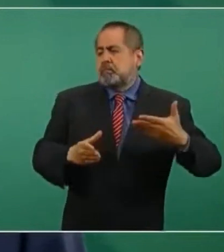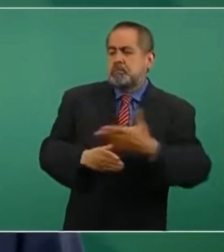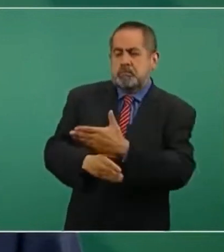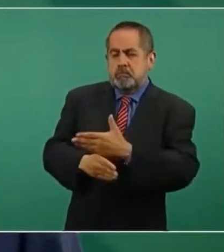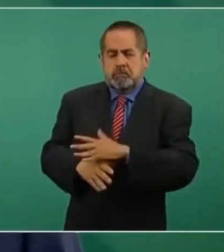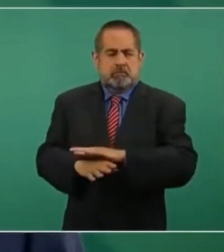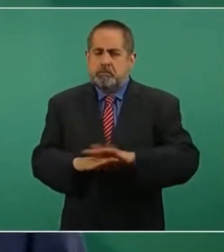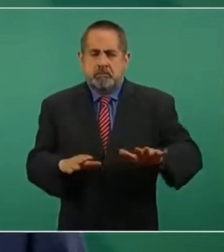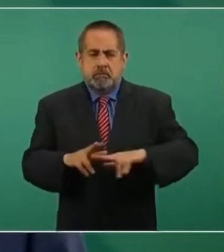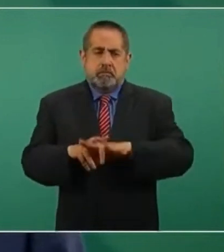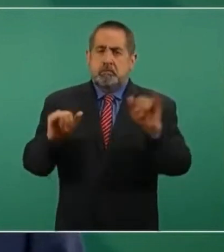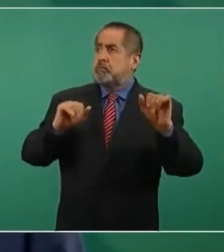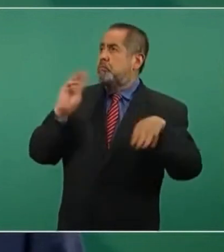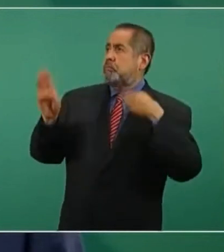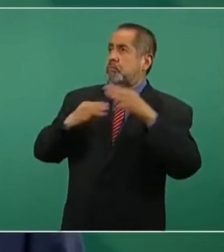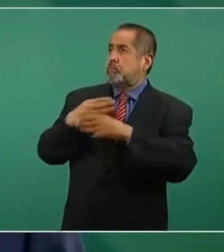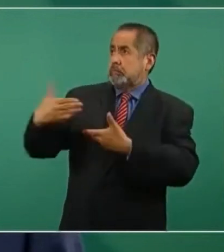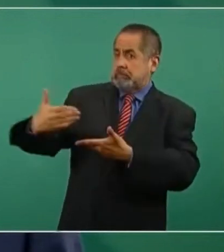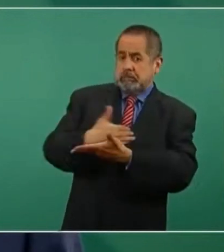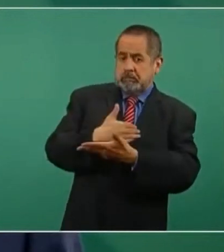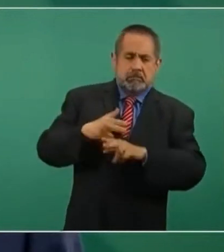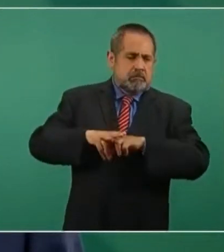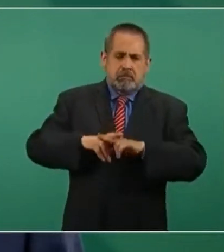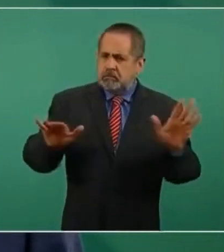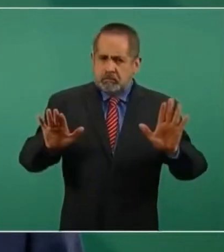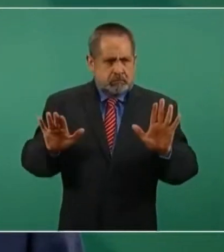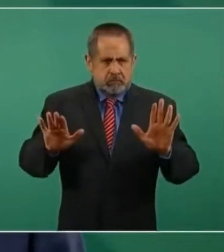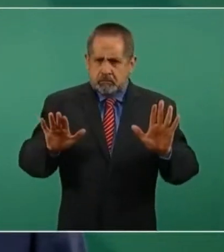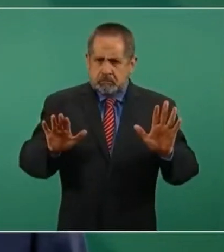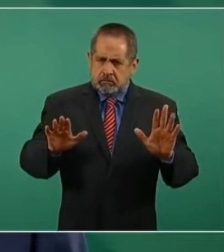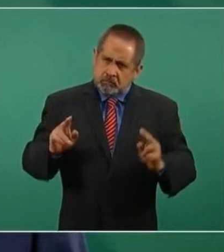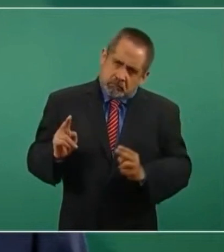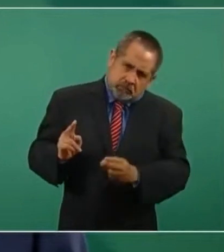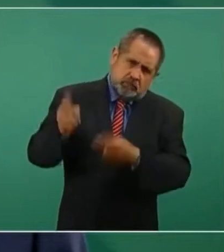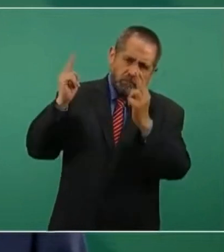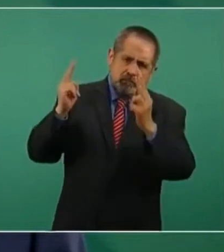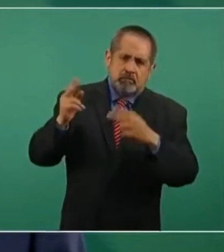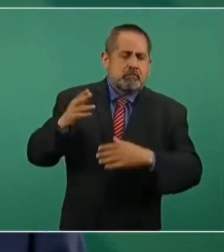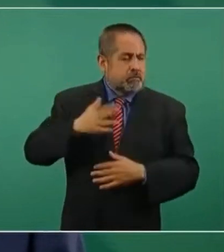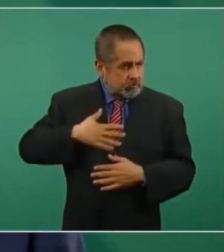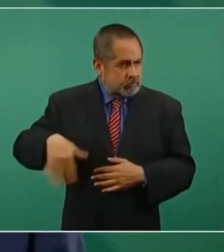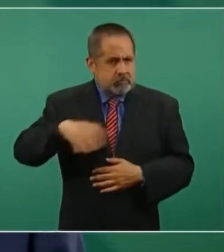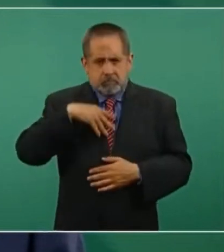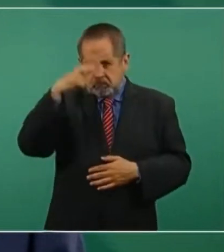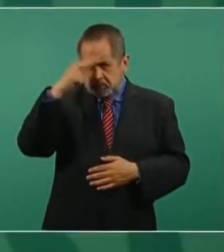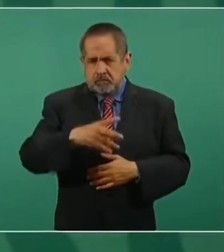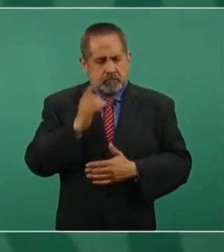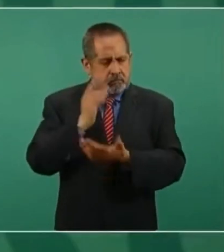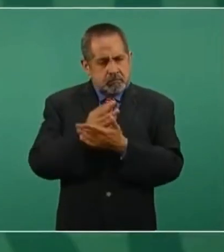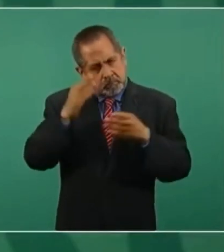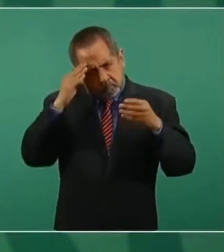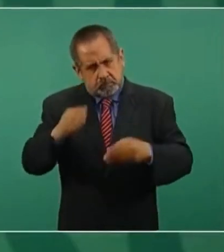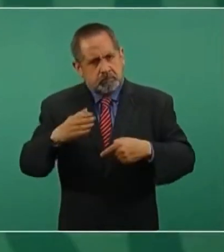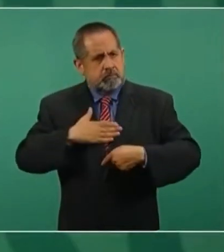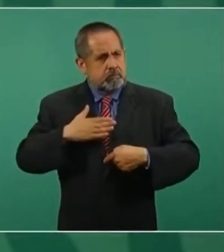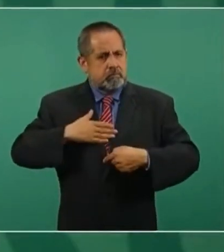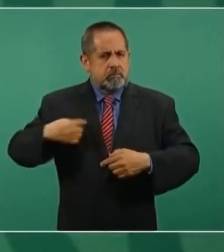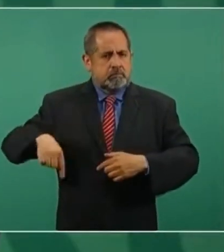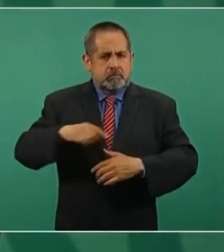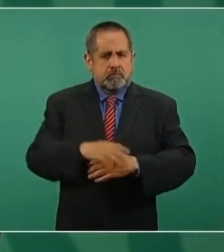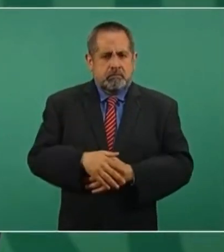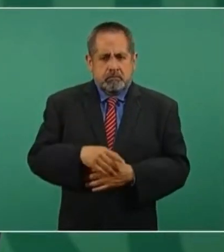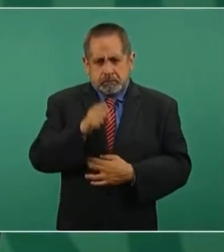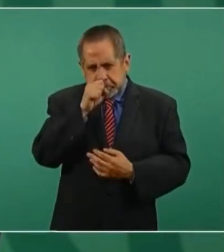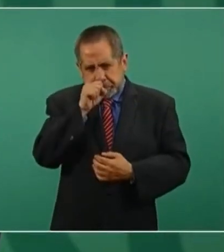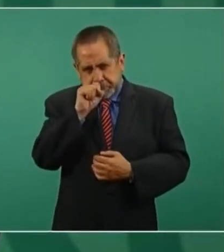gobierno del mundo intervenga en asuntos que sólo competen a los mexicanos. Así está